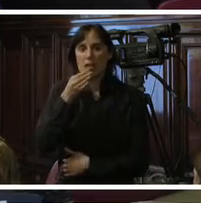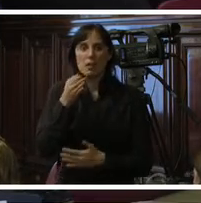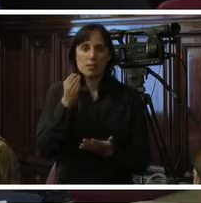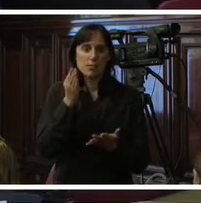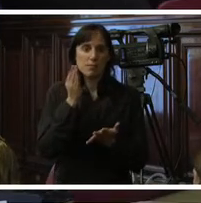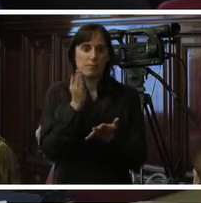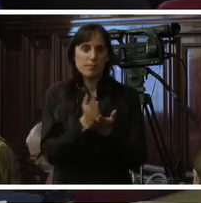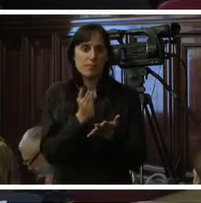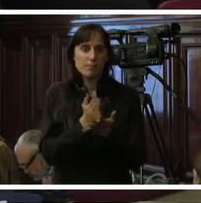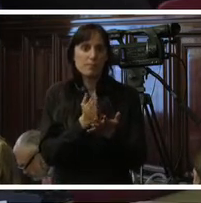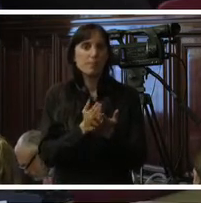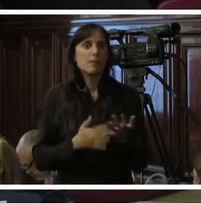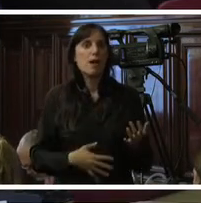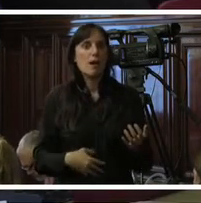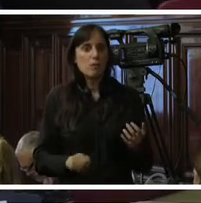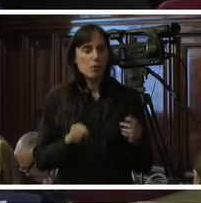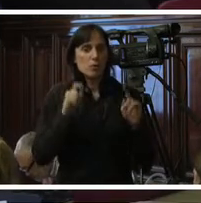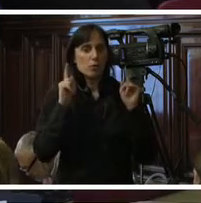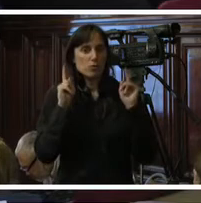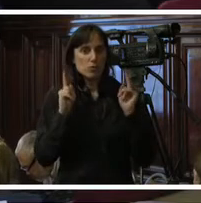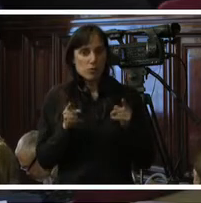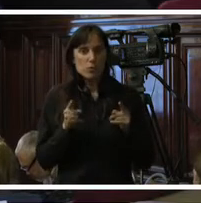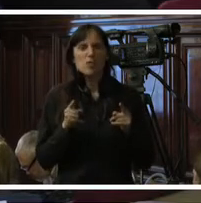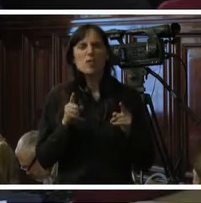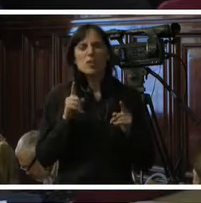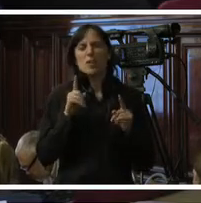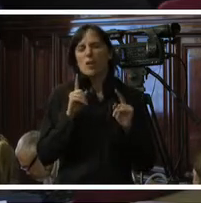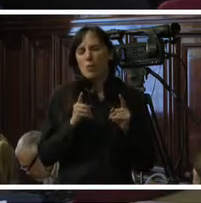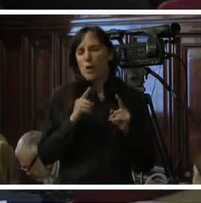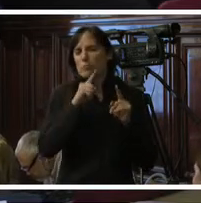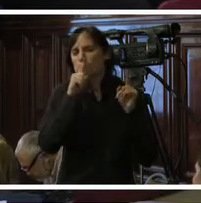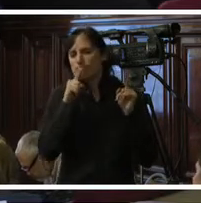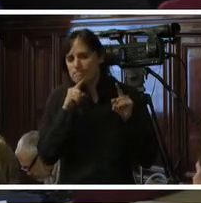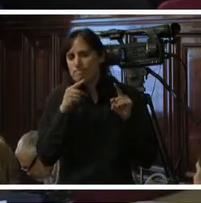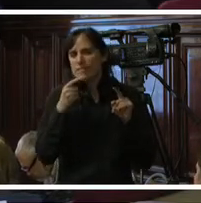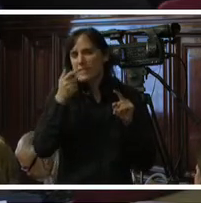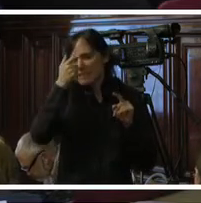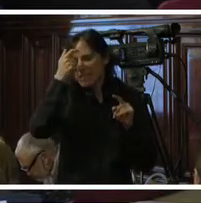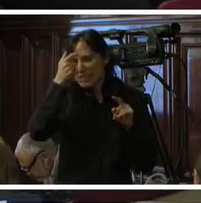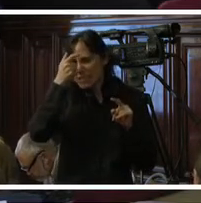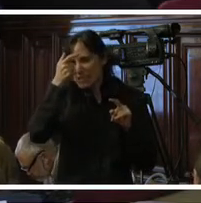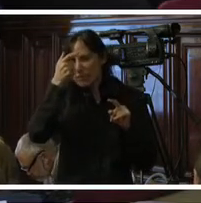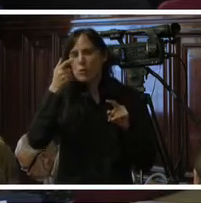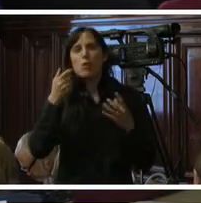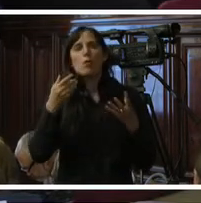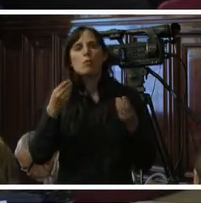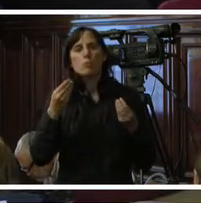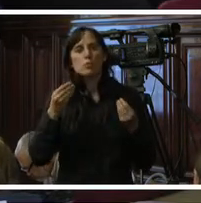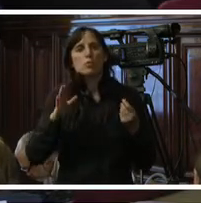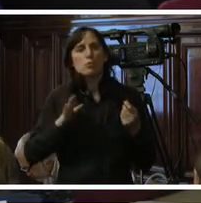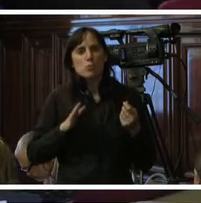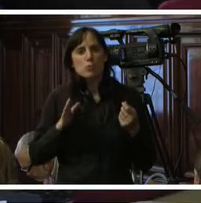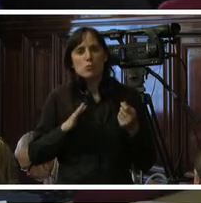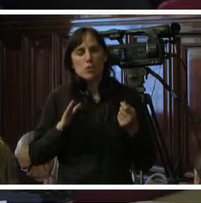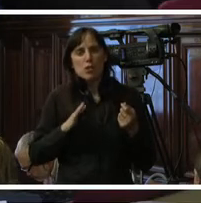del embarazo que aún en medio de la incertidumbre científica que rodea el tema las mujeres deberían